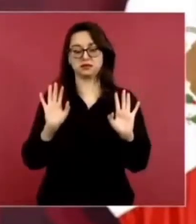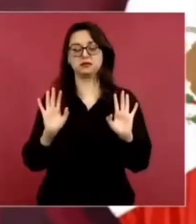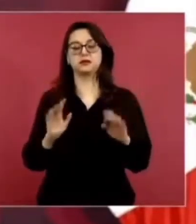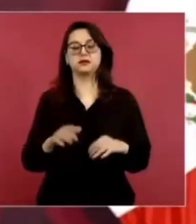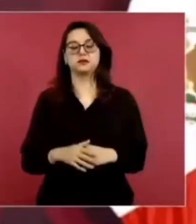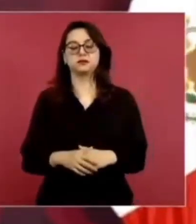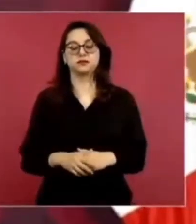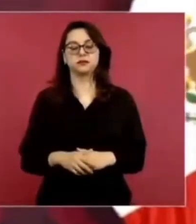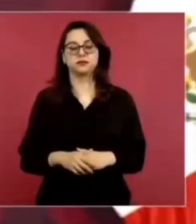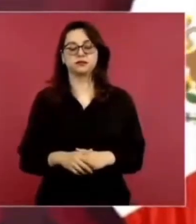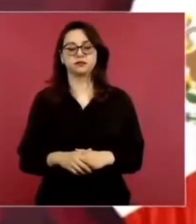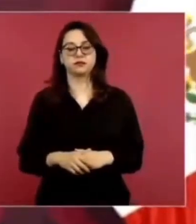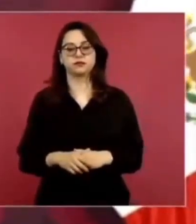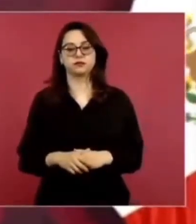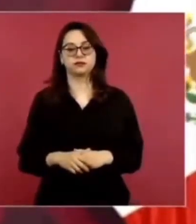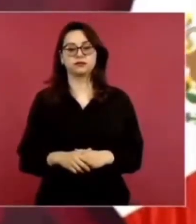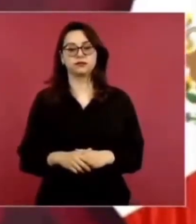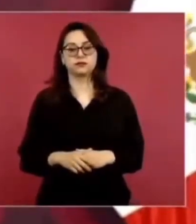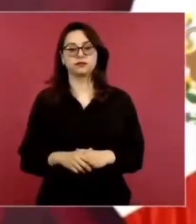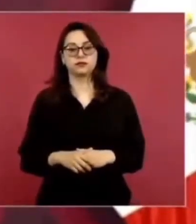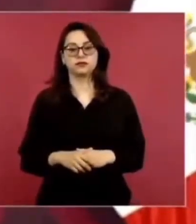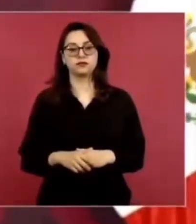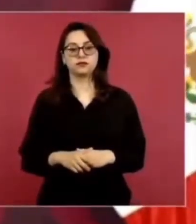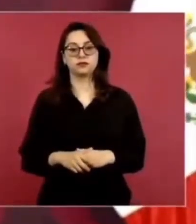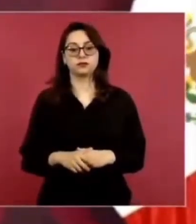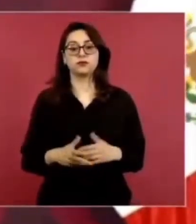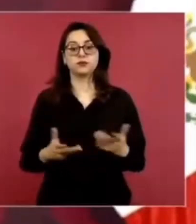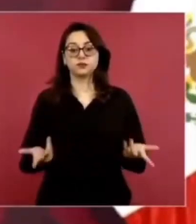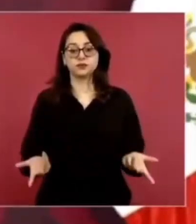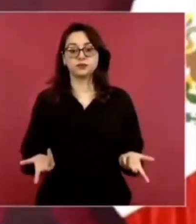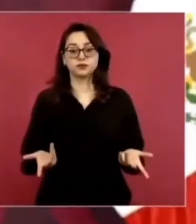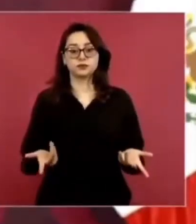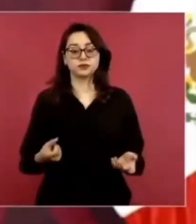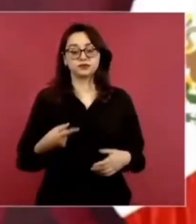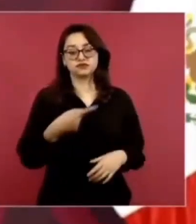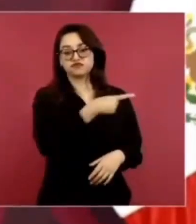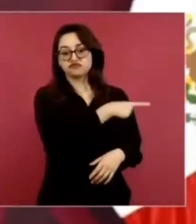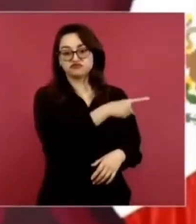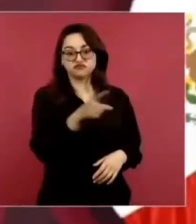un integrante aspiracionista de clase media,